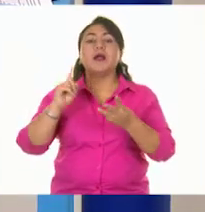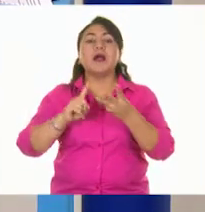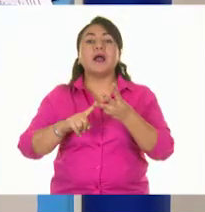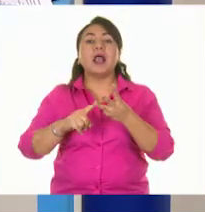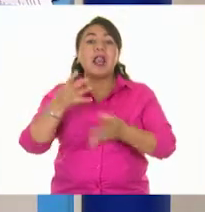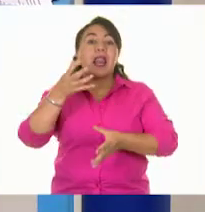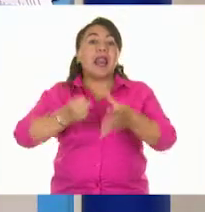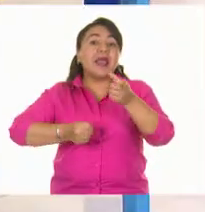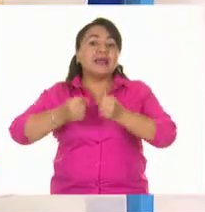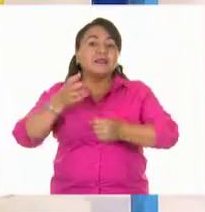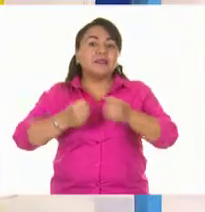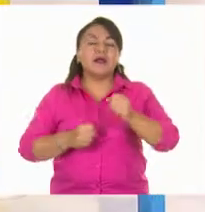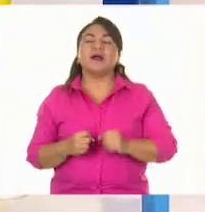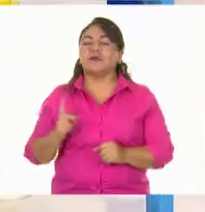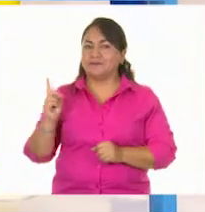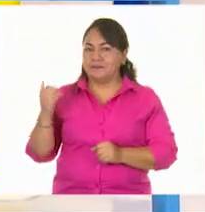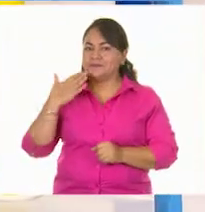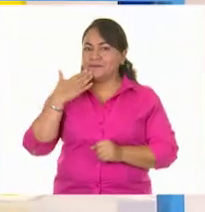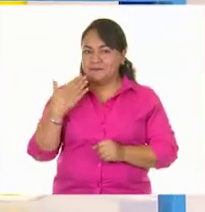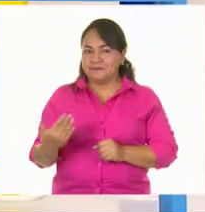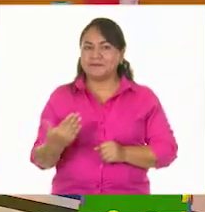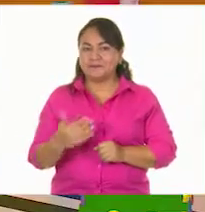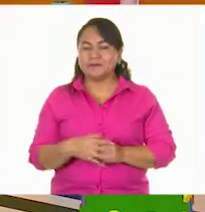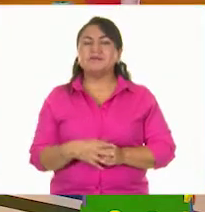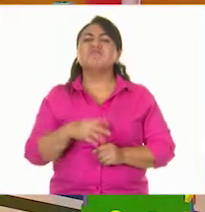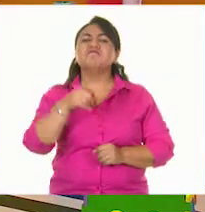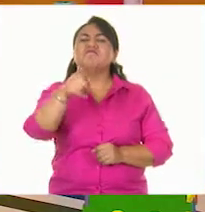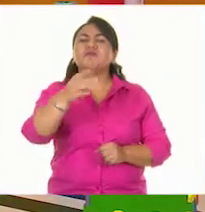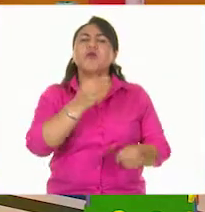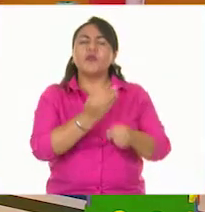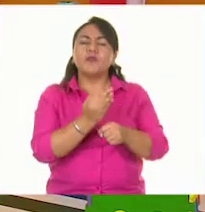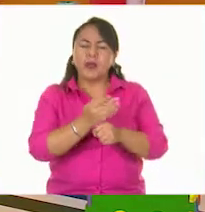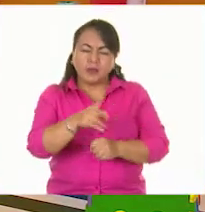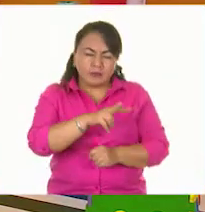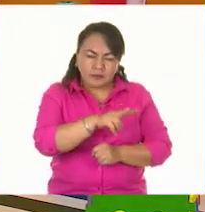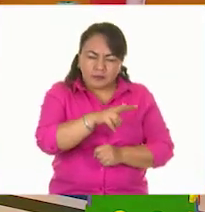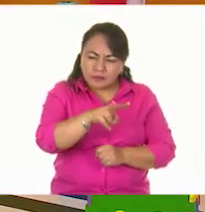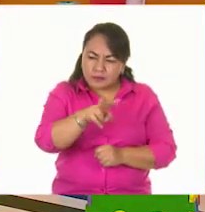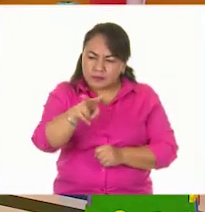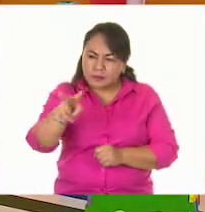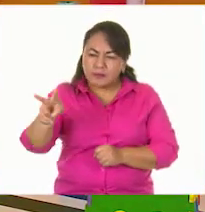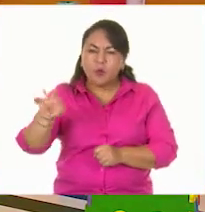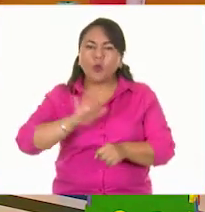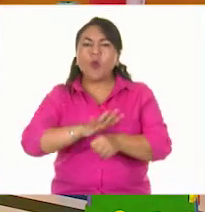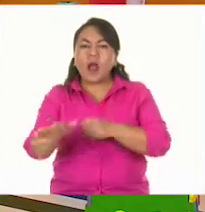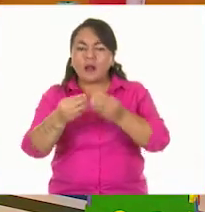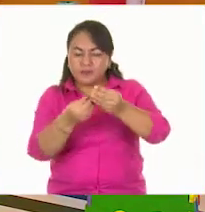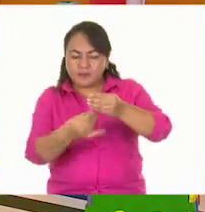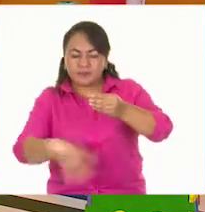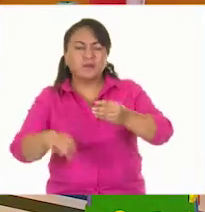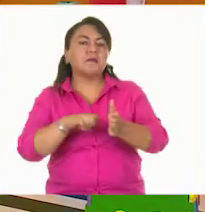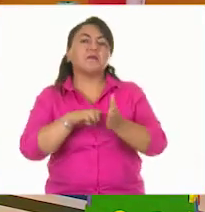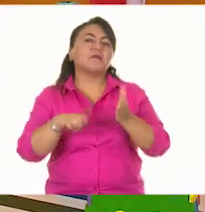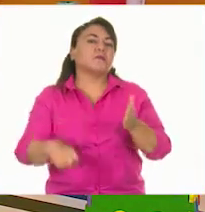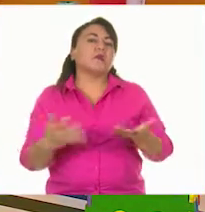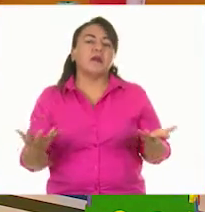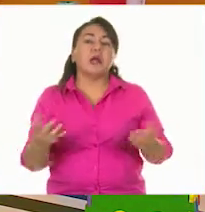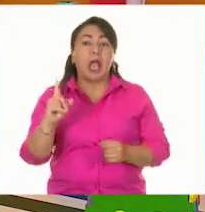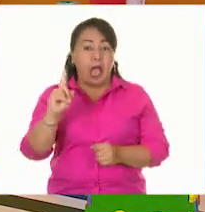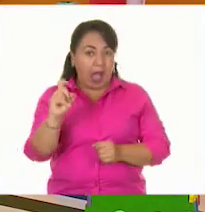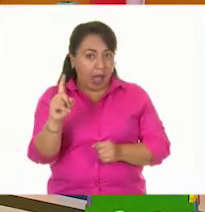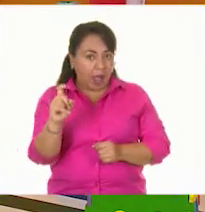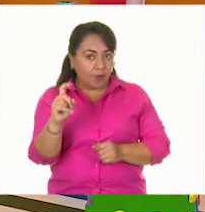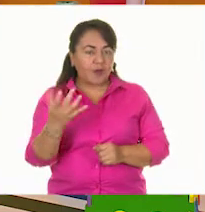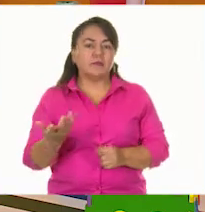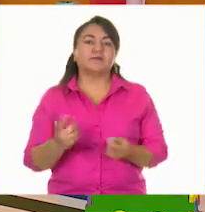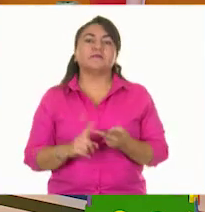Muy bien. Ustedes en casa, ¿qué líquidos identifican? Puede ser, por ejemplo, el agua.